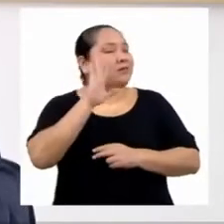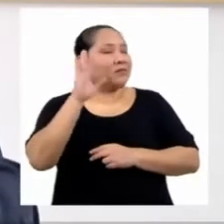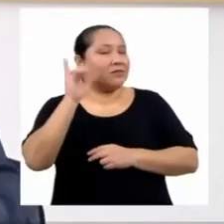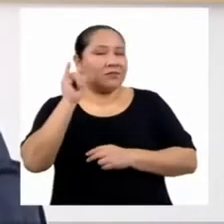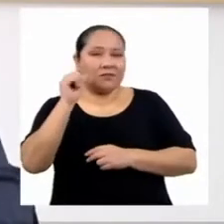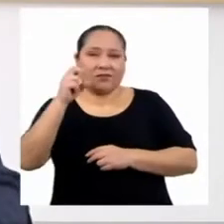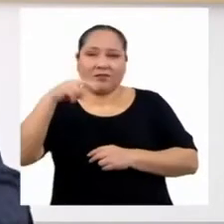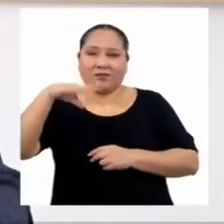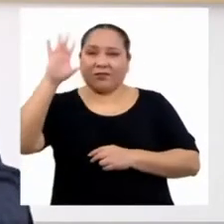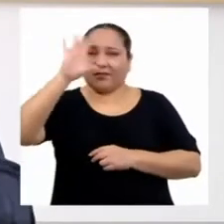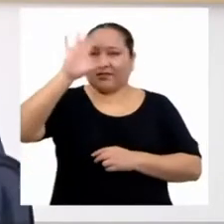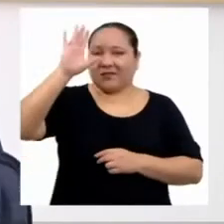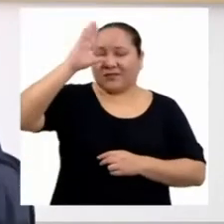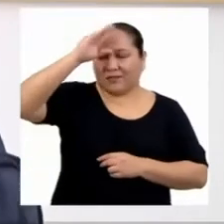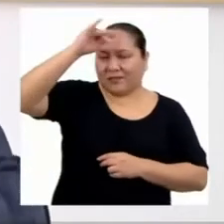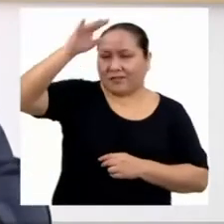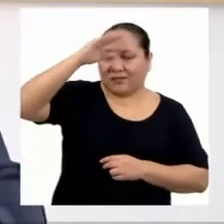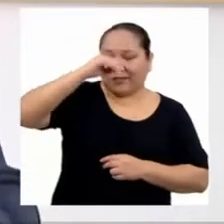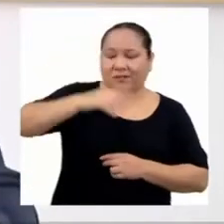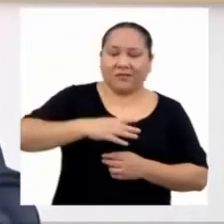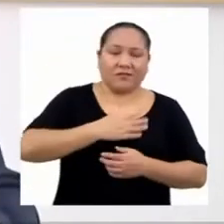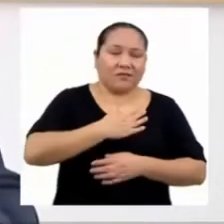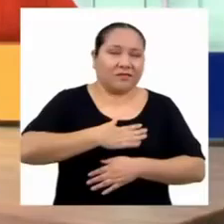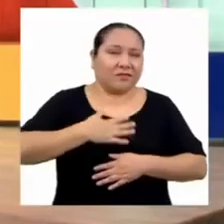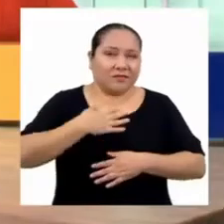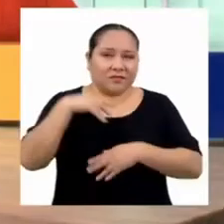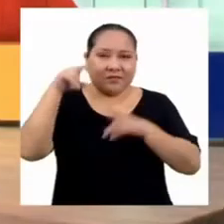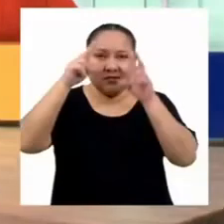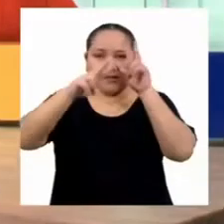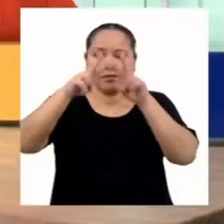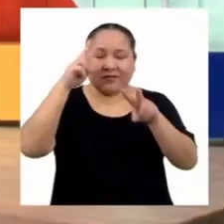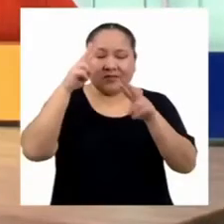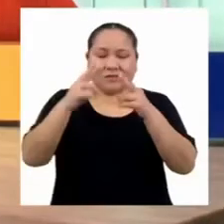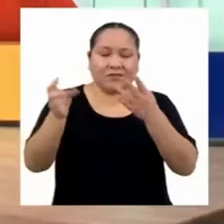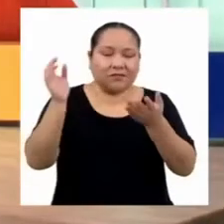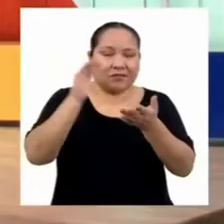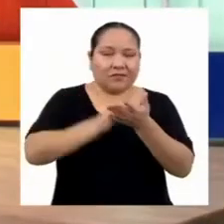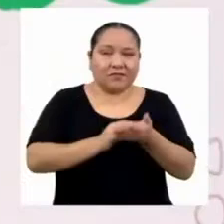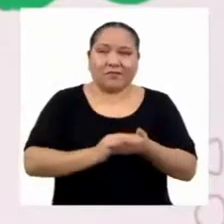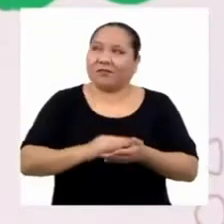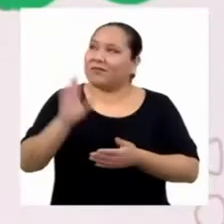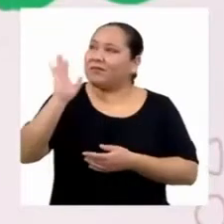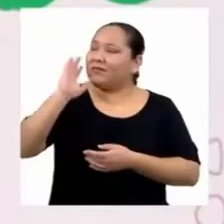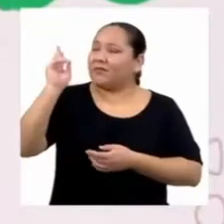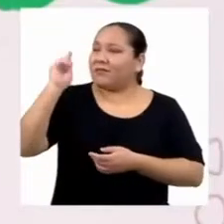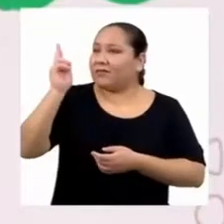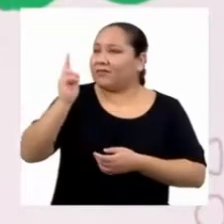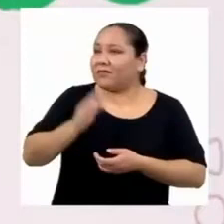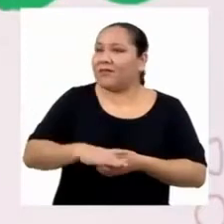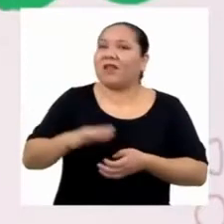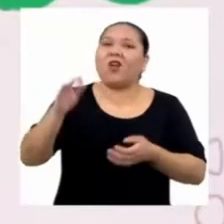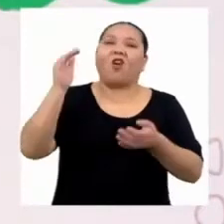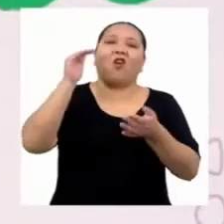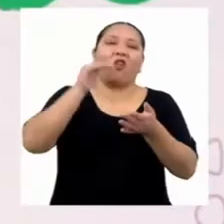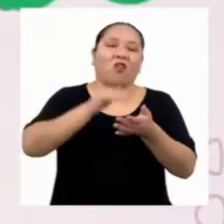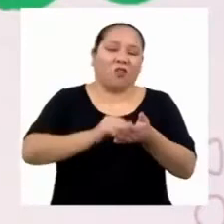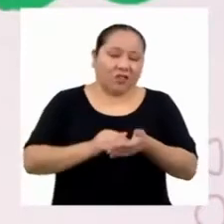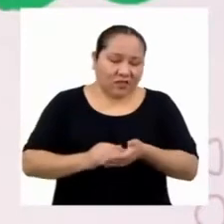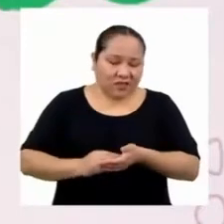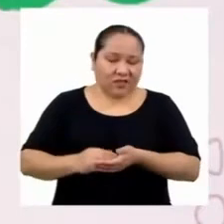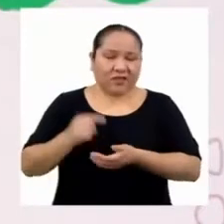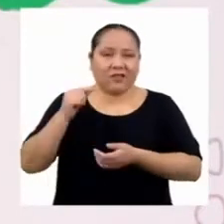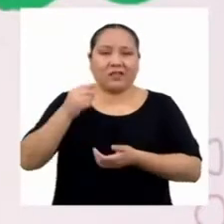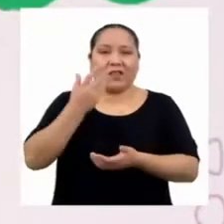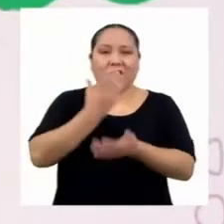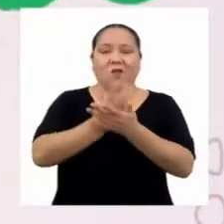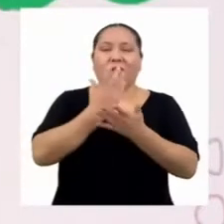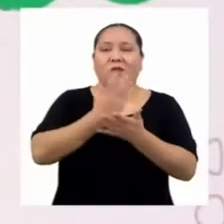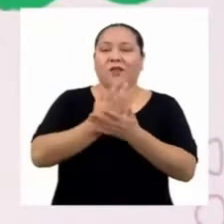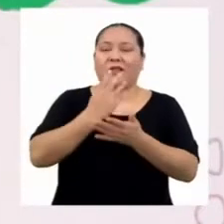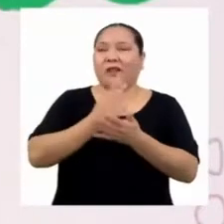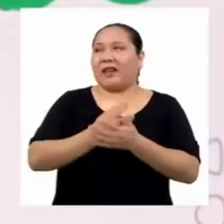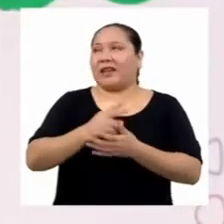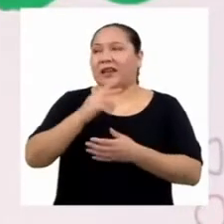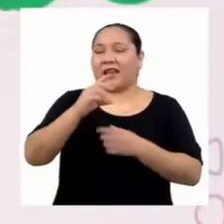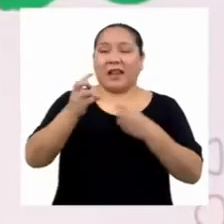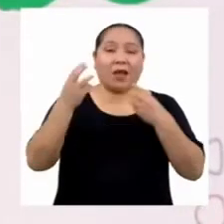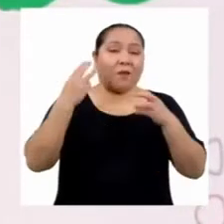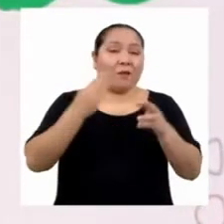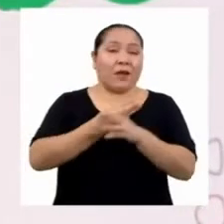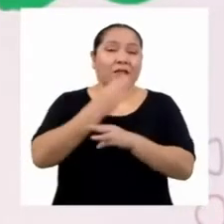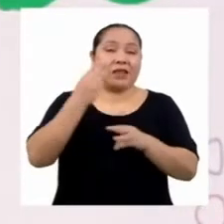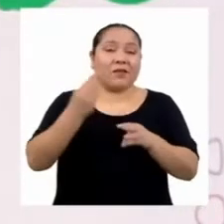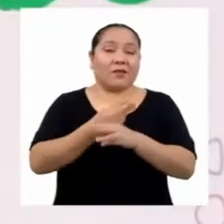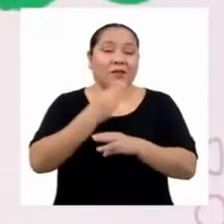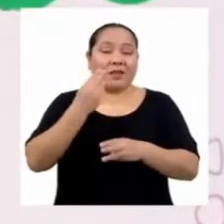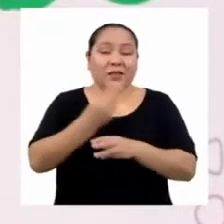Hola, chicos y chicas. Qué gusto verlos de nuevo. Hola, profesor. Una vez más, es hora de demostrar que la matemática puede